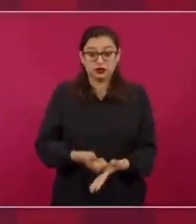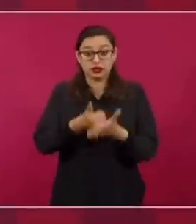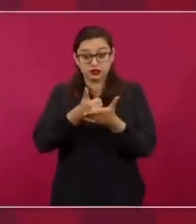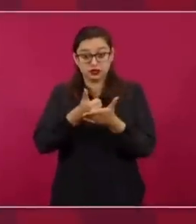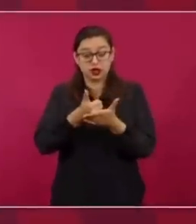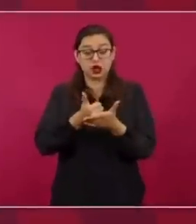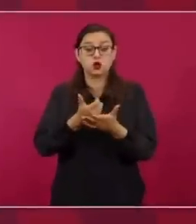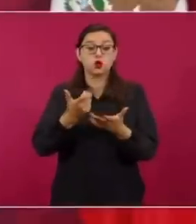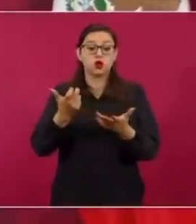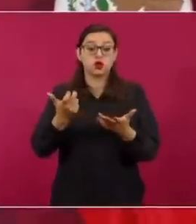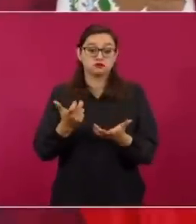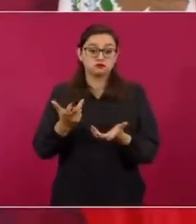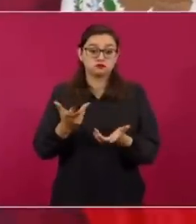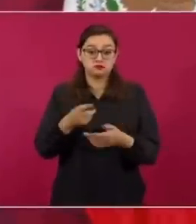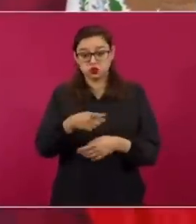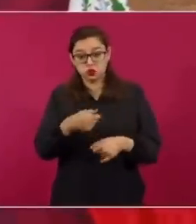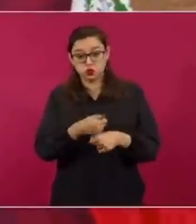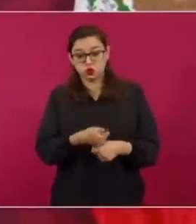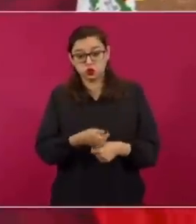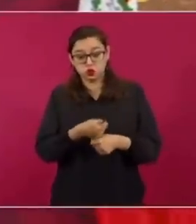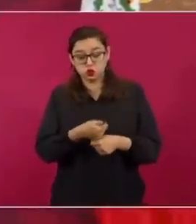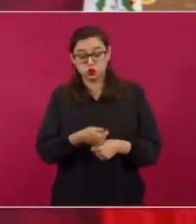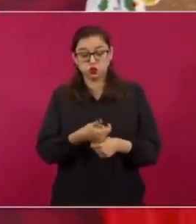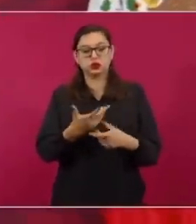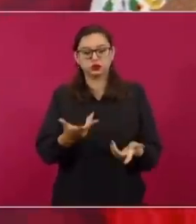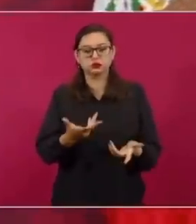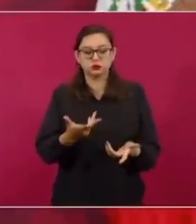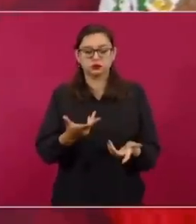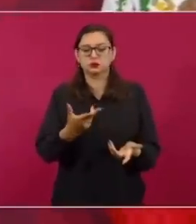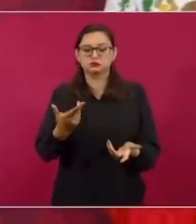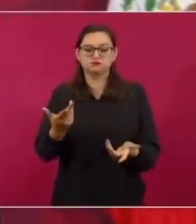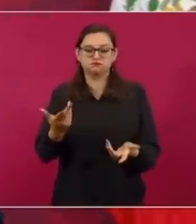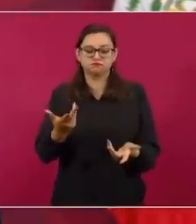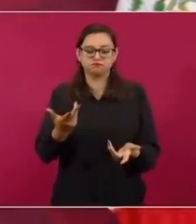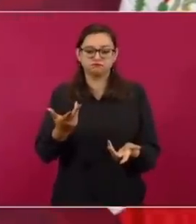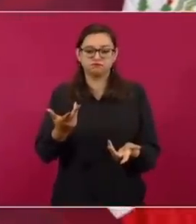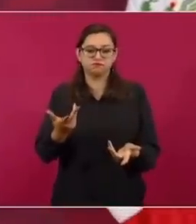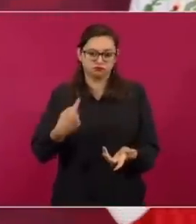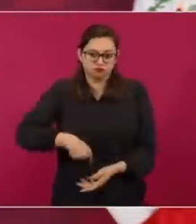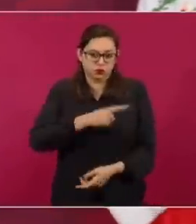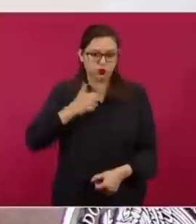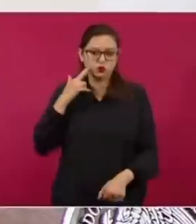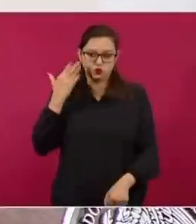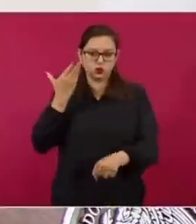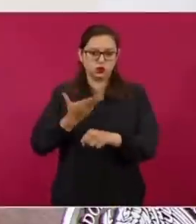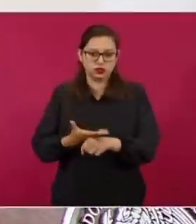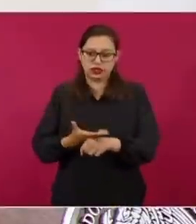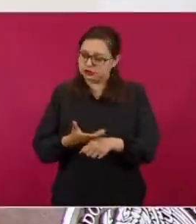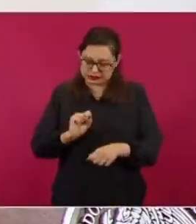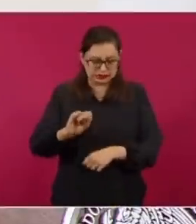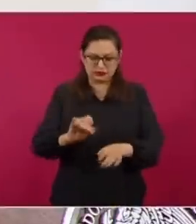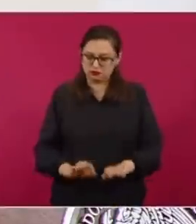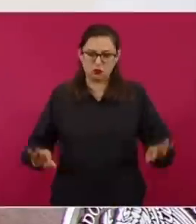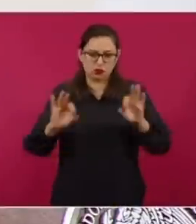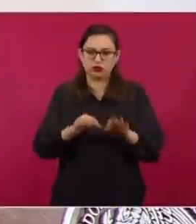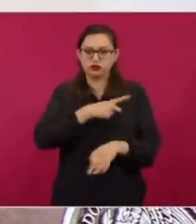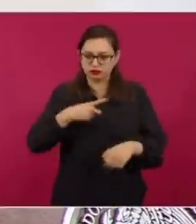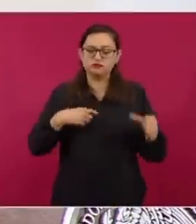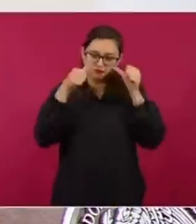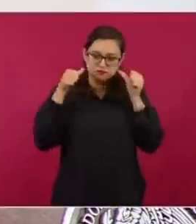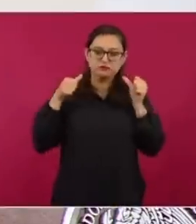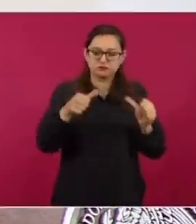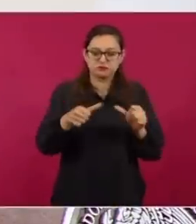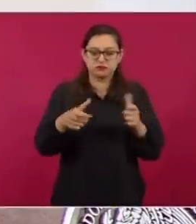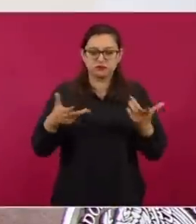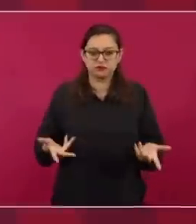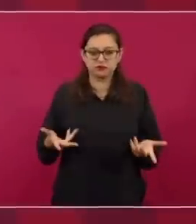gente que está sufriendo, pues eso es parte muy importante de nuestro trabajo. Nada